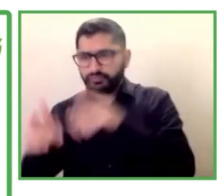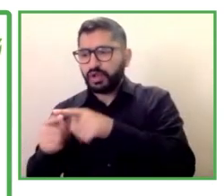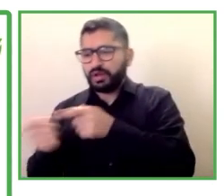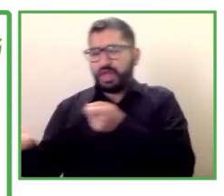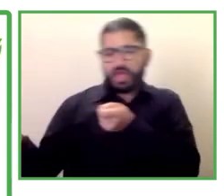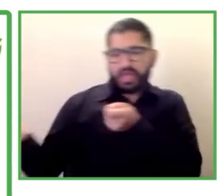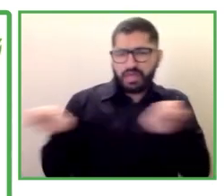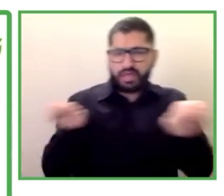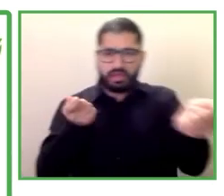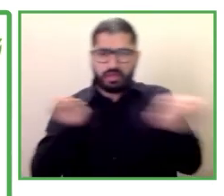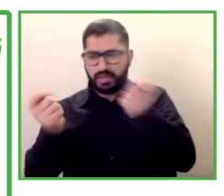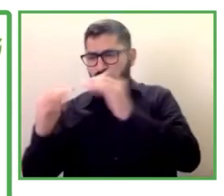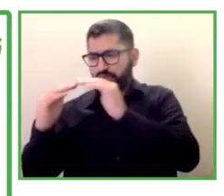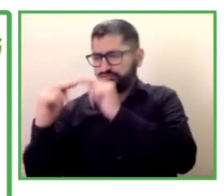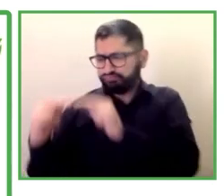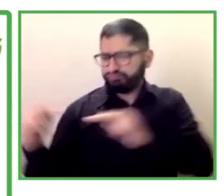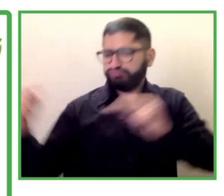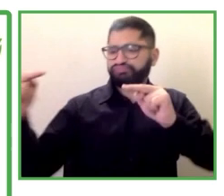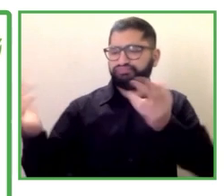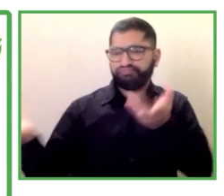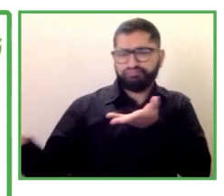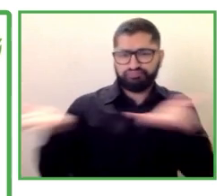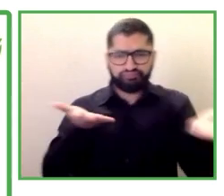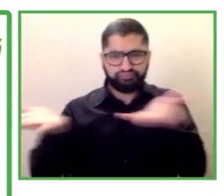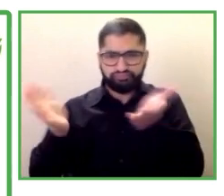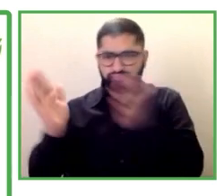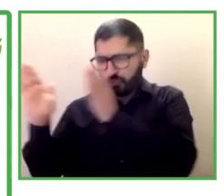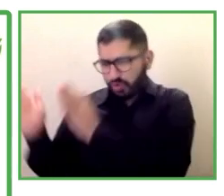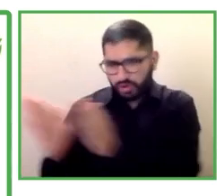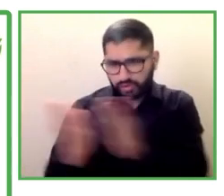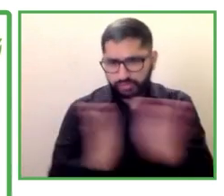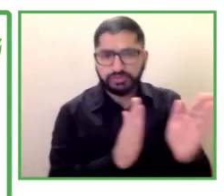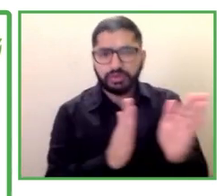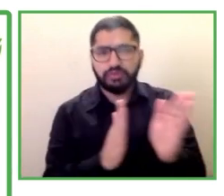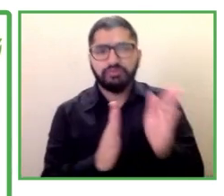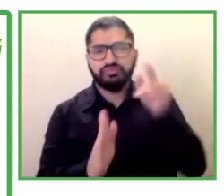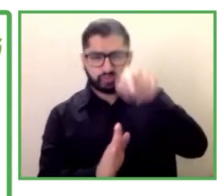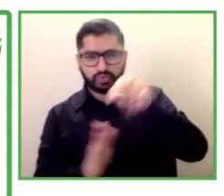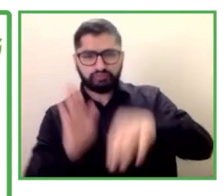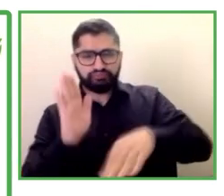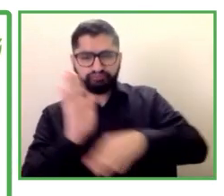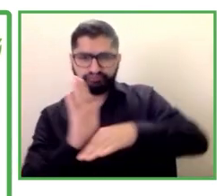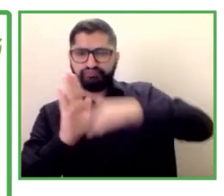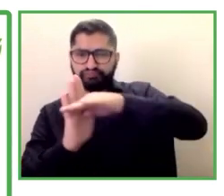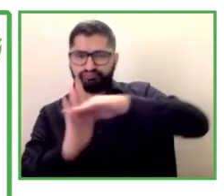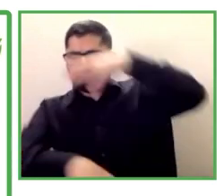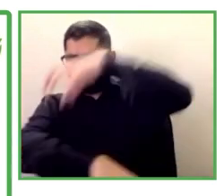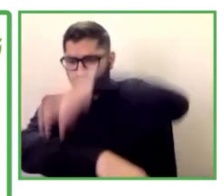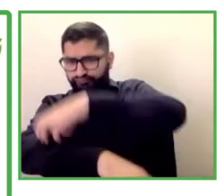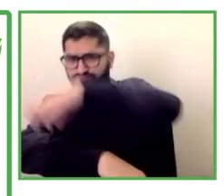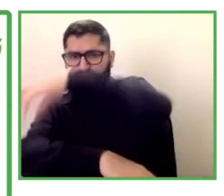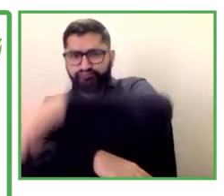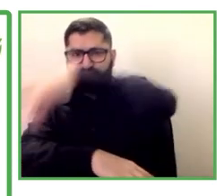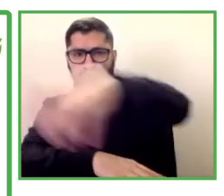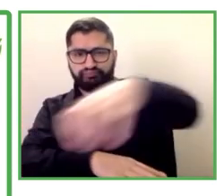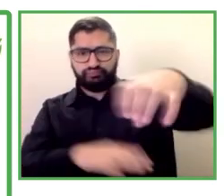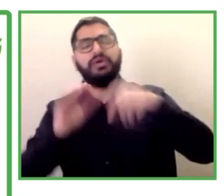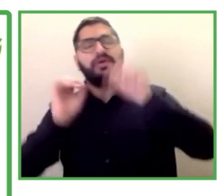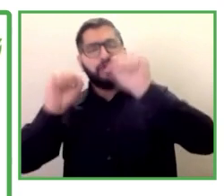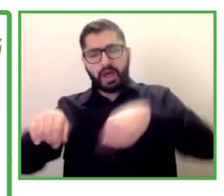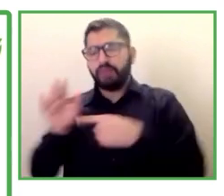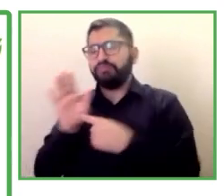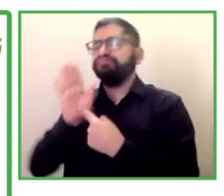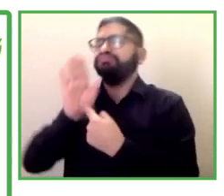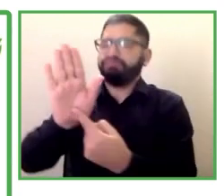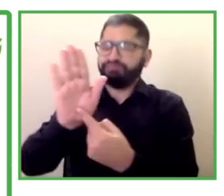a nivel local y representantes para asegurarse que aquellos encargados de las